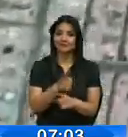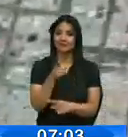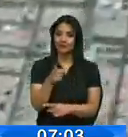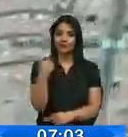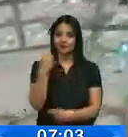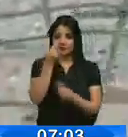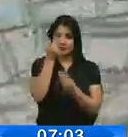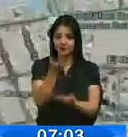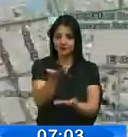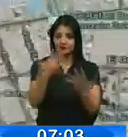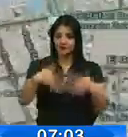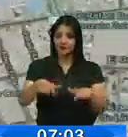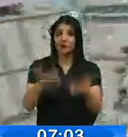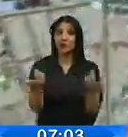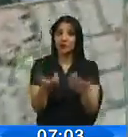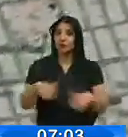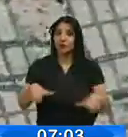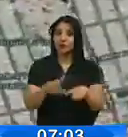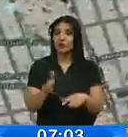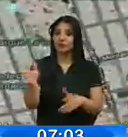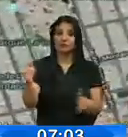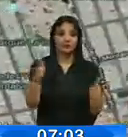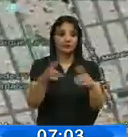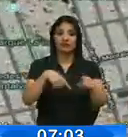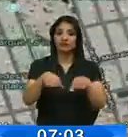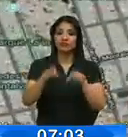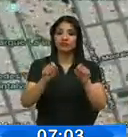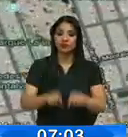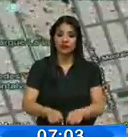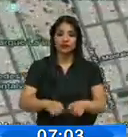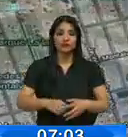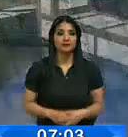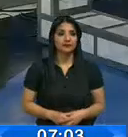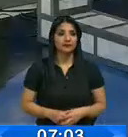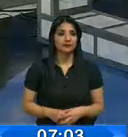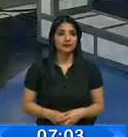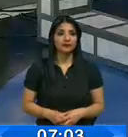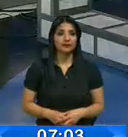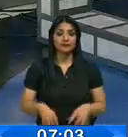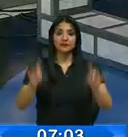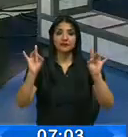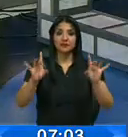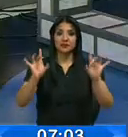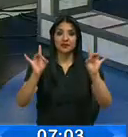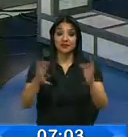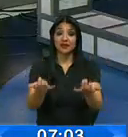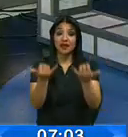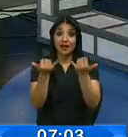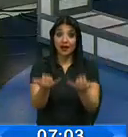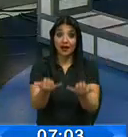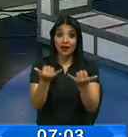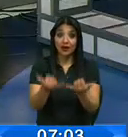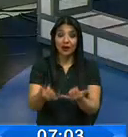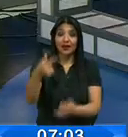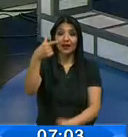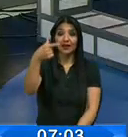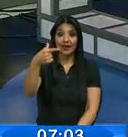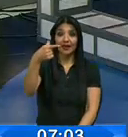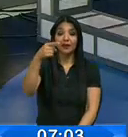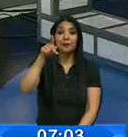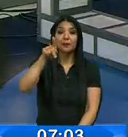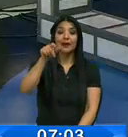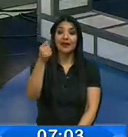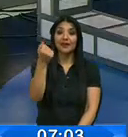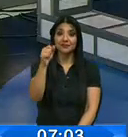tienen la palabra, por dónde podemos ir y circular, ventajosamente, ahora existo esto, Ali, que es el GPS y el satélite,